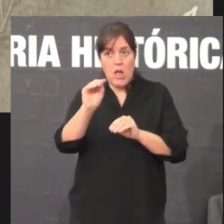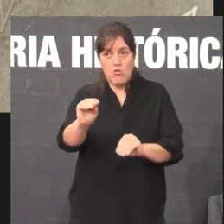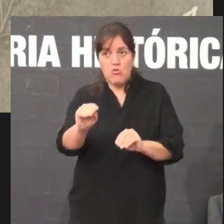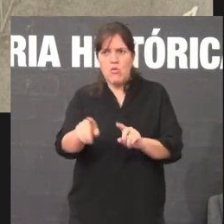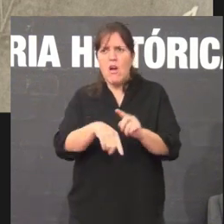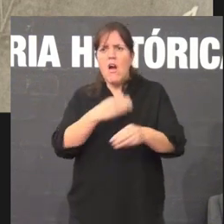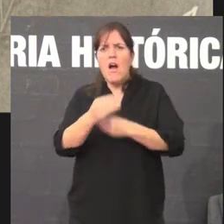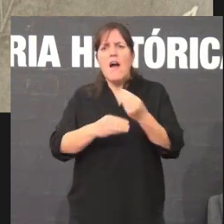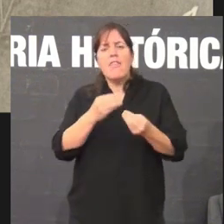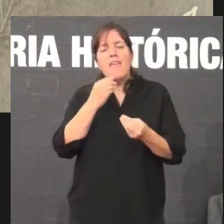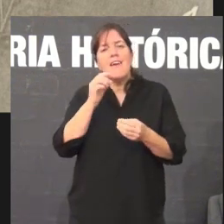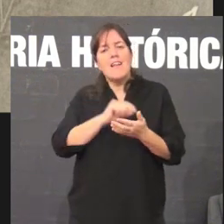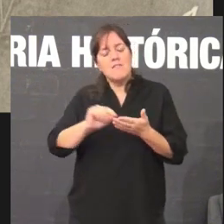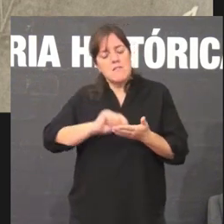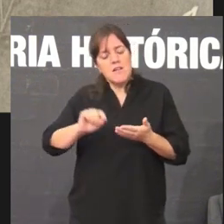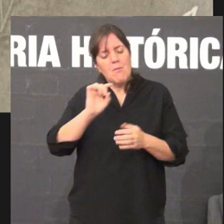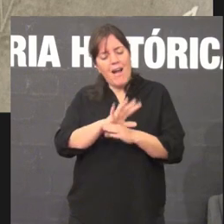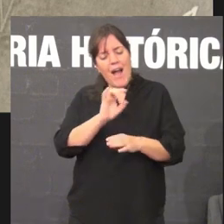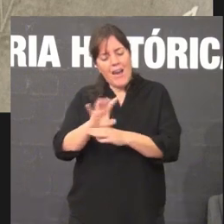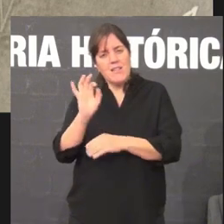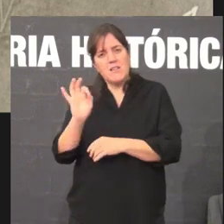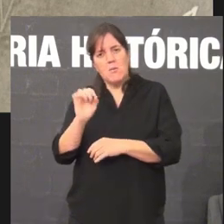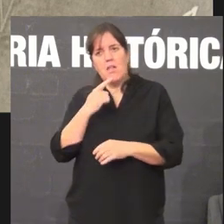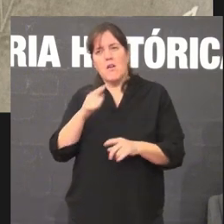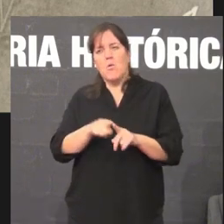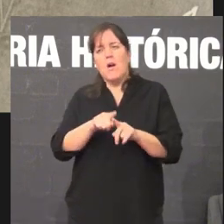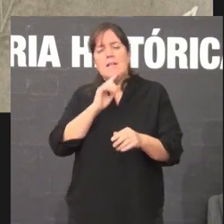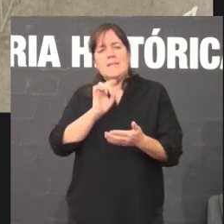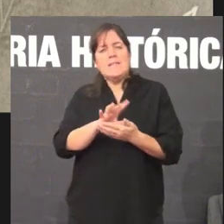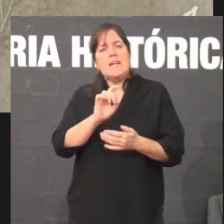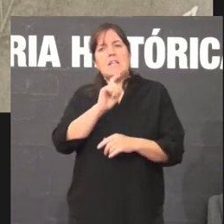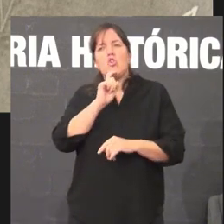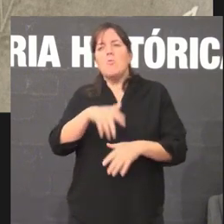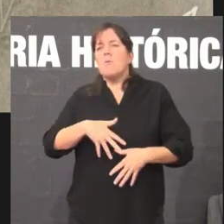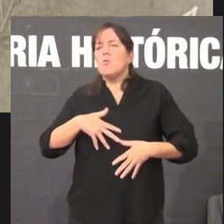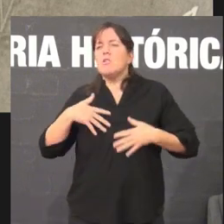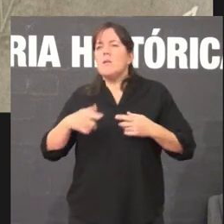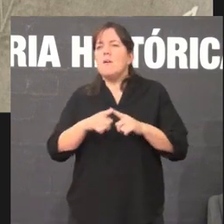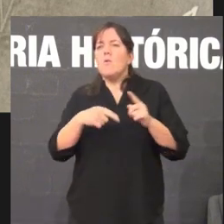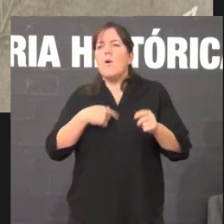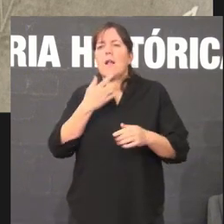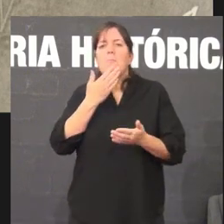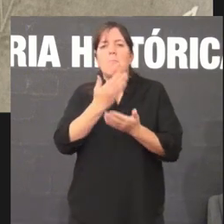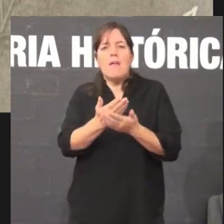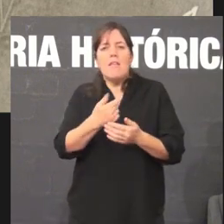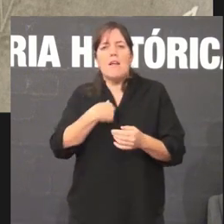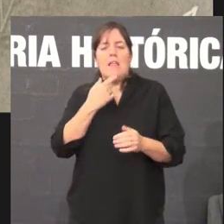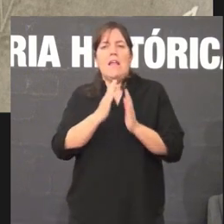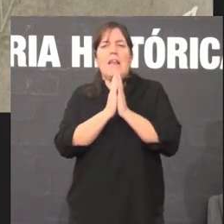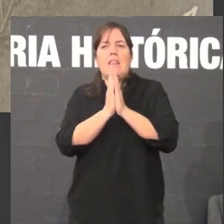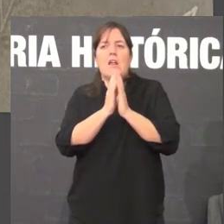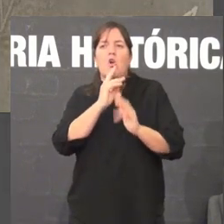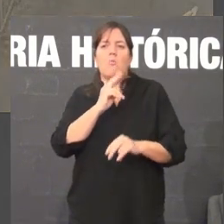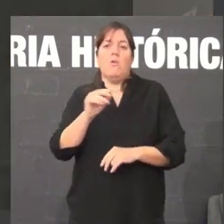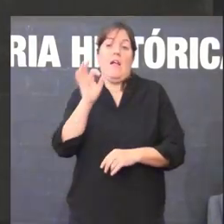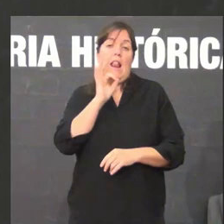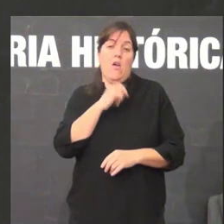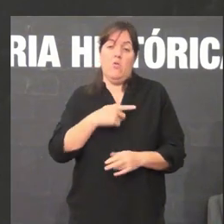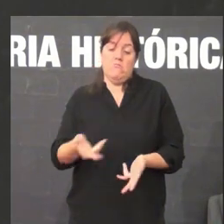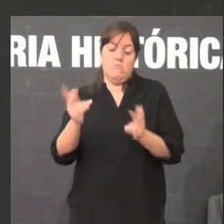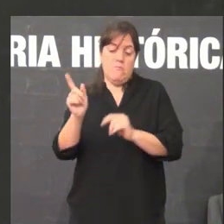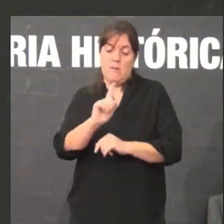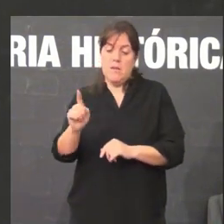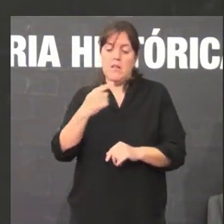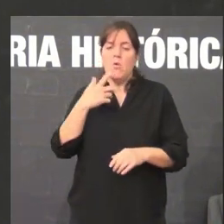escribe unha serie de cartas moi emotivas, pide que lle deixen rezar en galego, non lle o permiten, que poida